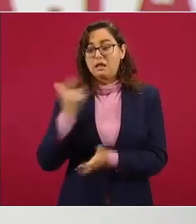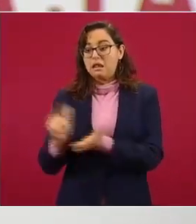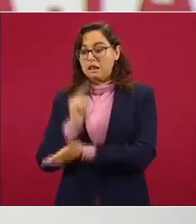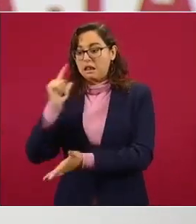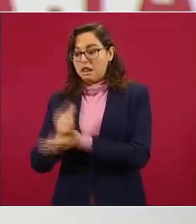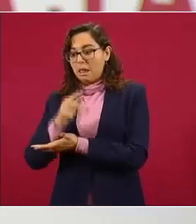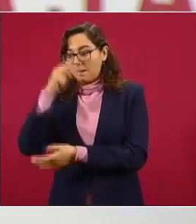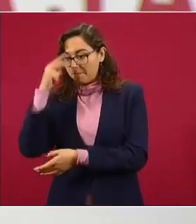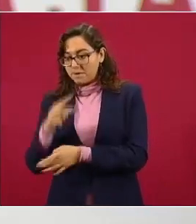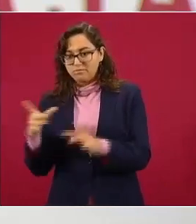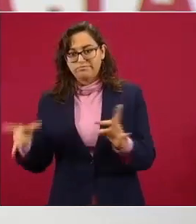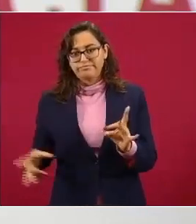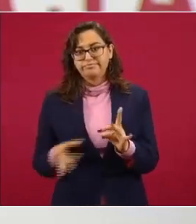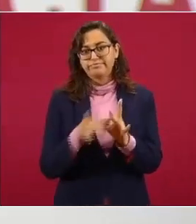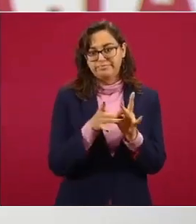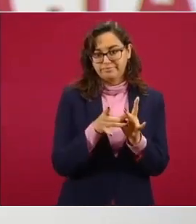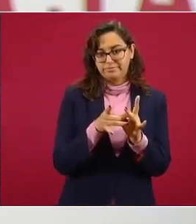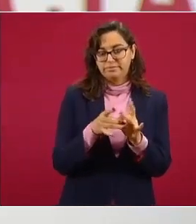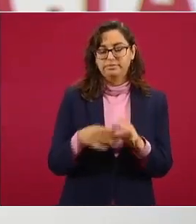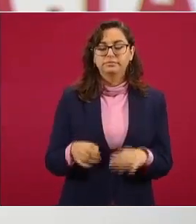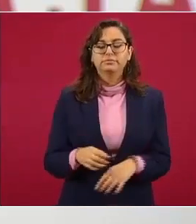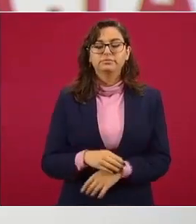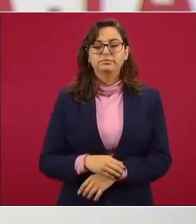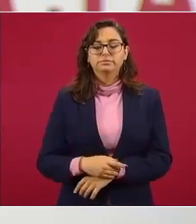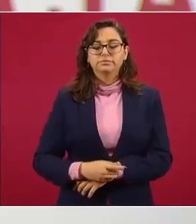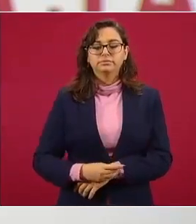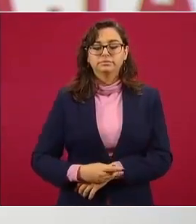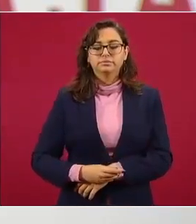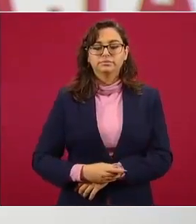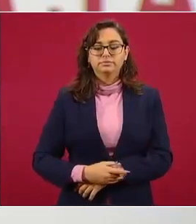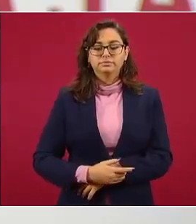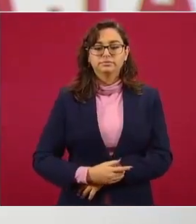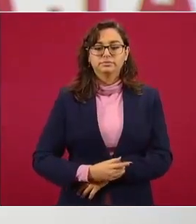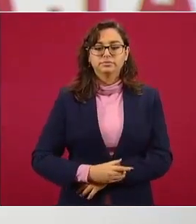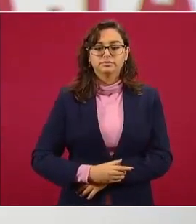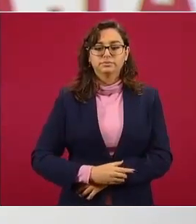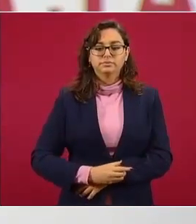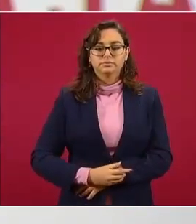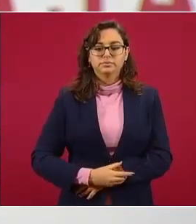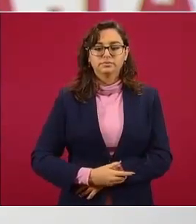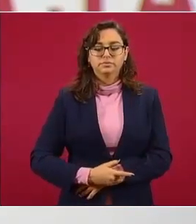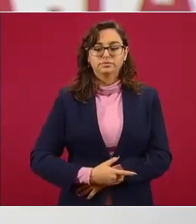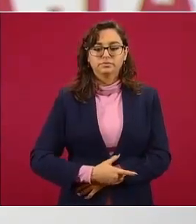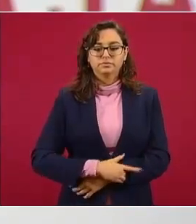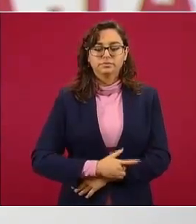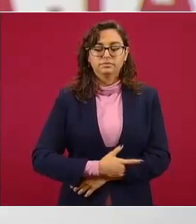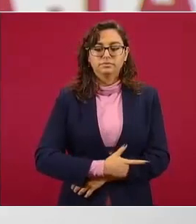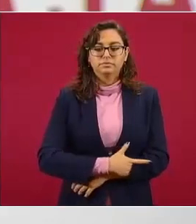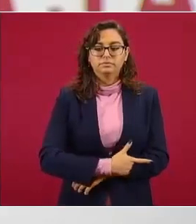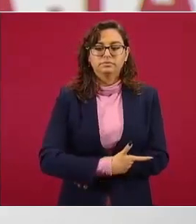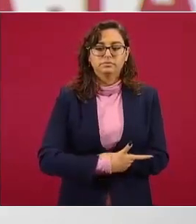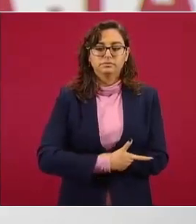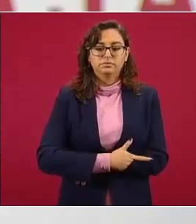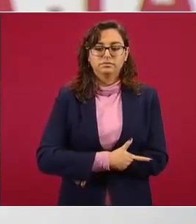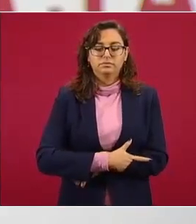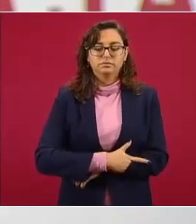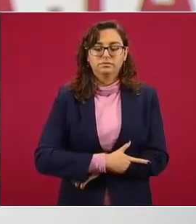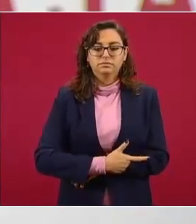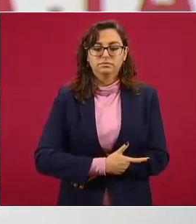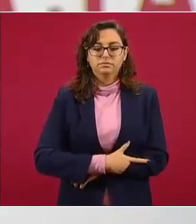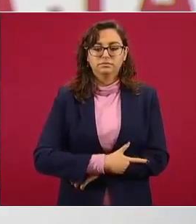y la última disposición que tiene que ver con la DEA en particular